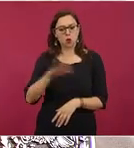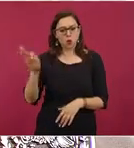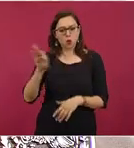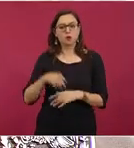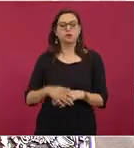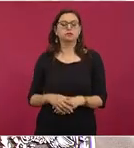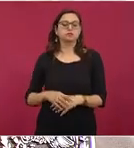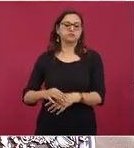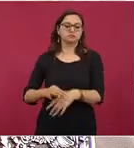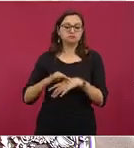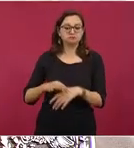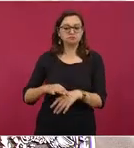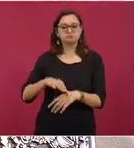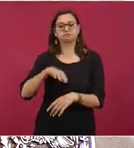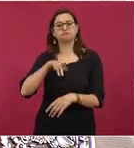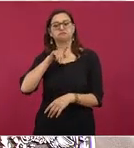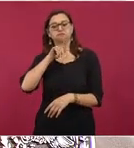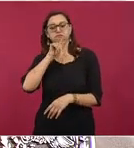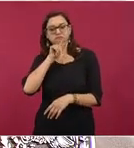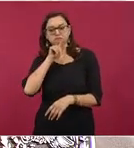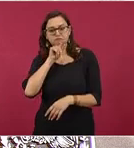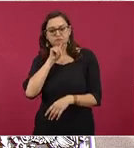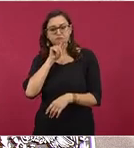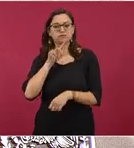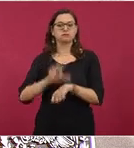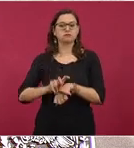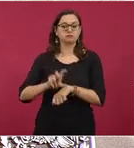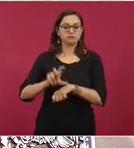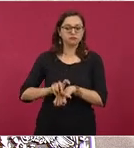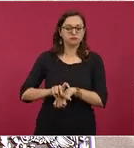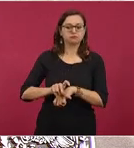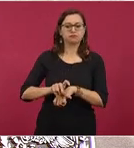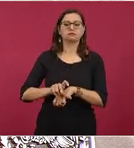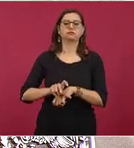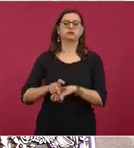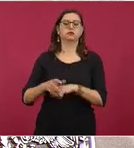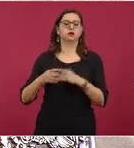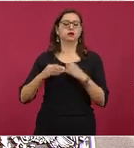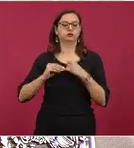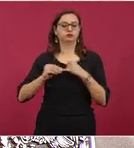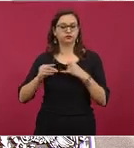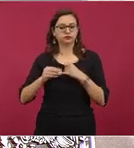de pollo y entra huevo y entran granos